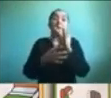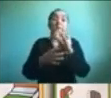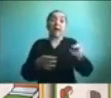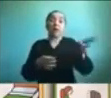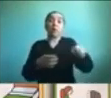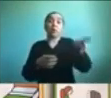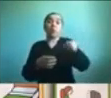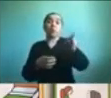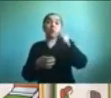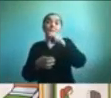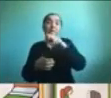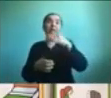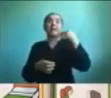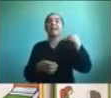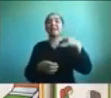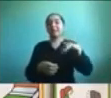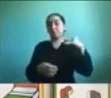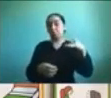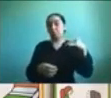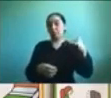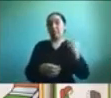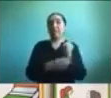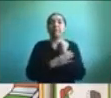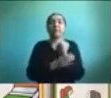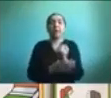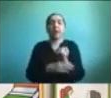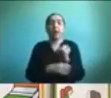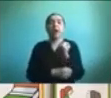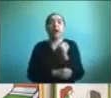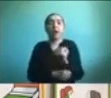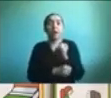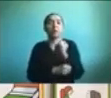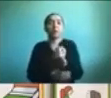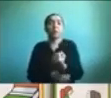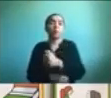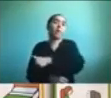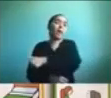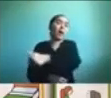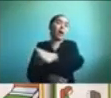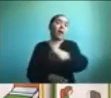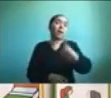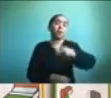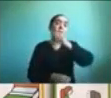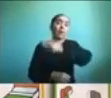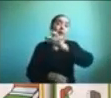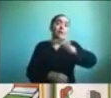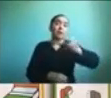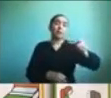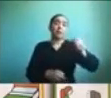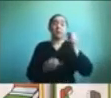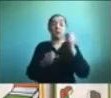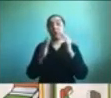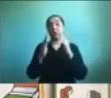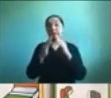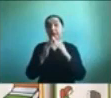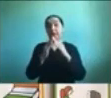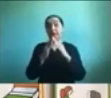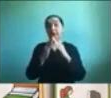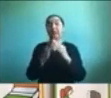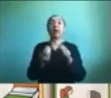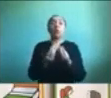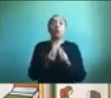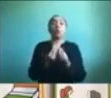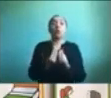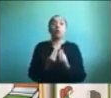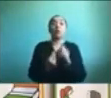algo muy útil y que ayuda a todas las personas del hogar. De hecho es muy bueno cuando cada